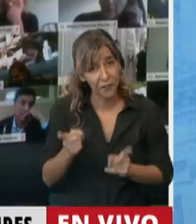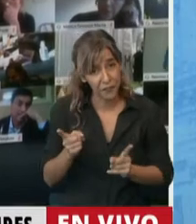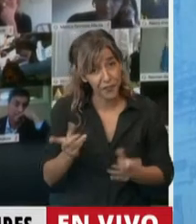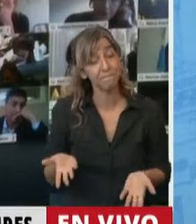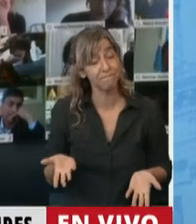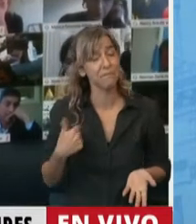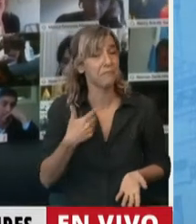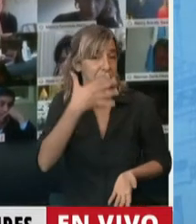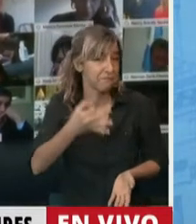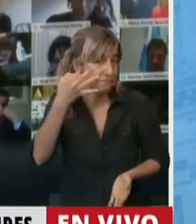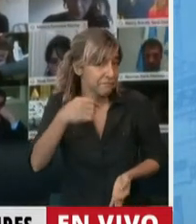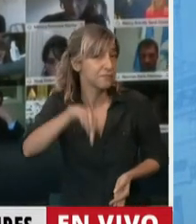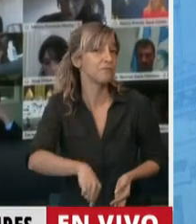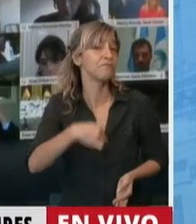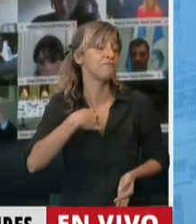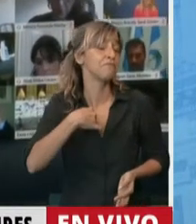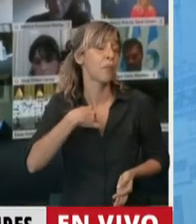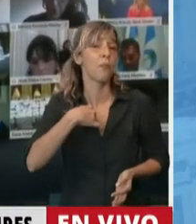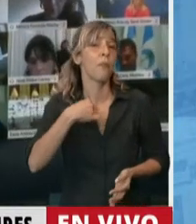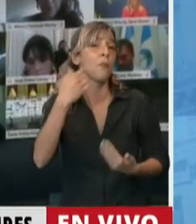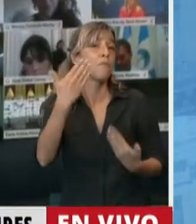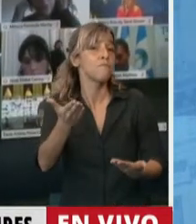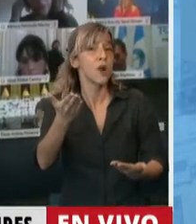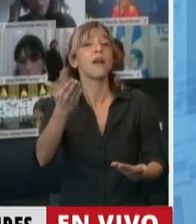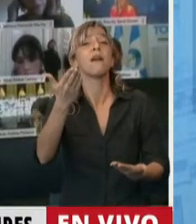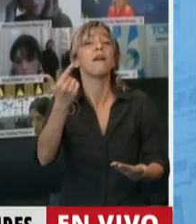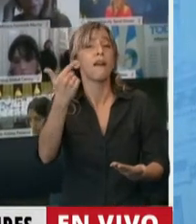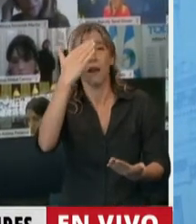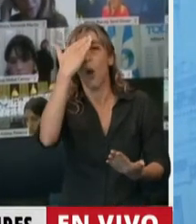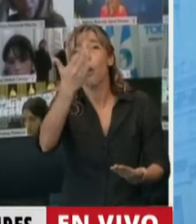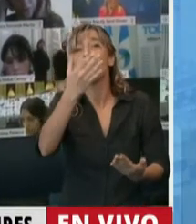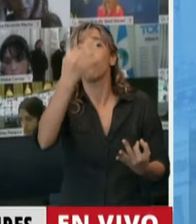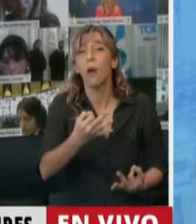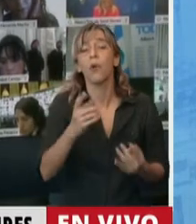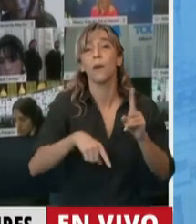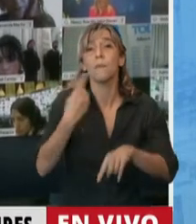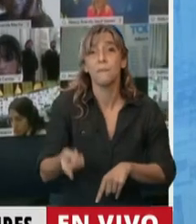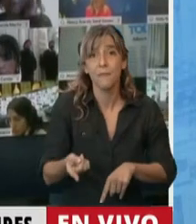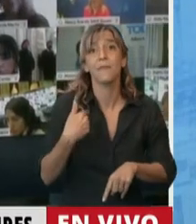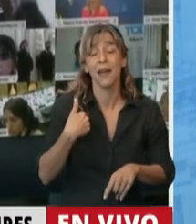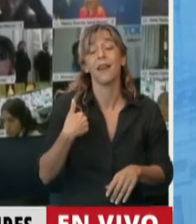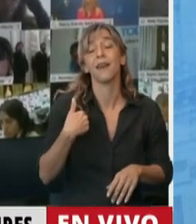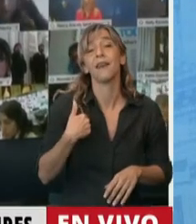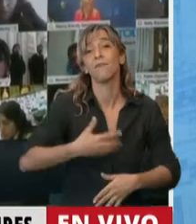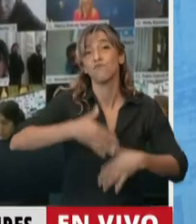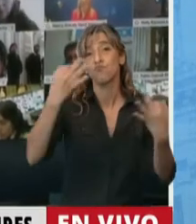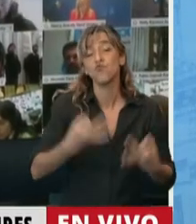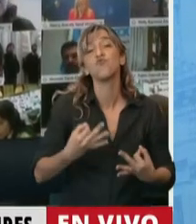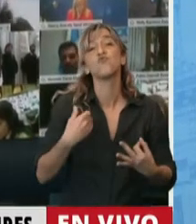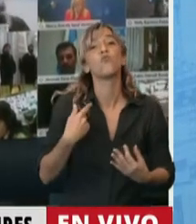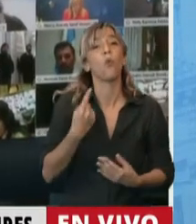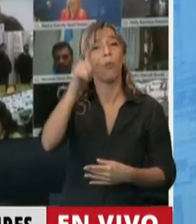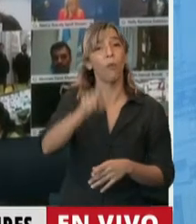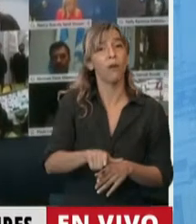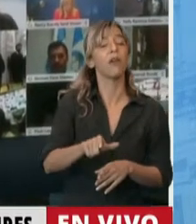26 de junio, se cumplen 18 años del asesinato en el Puente Puyredón de Maximiliano